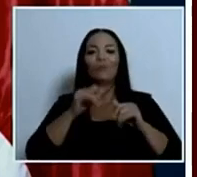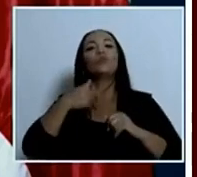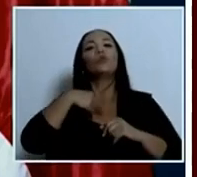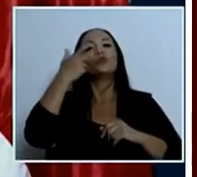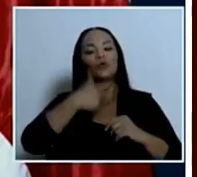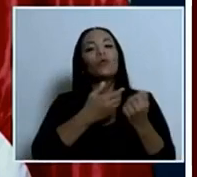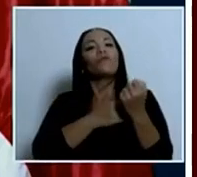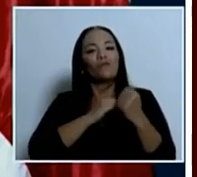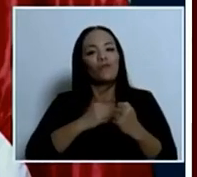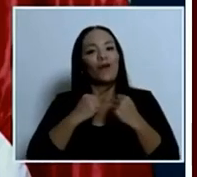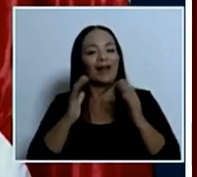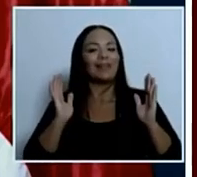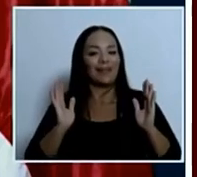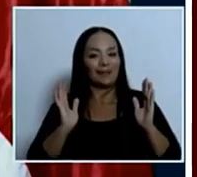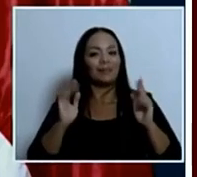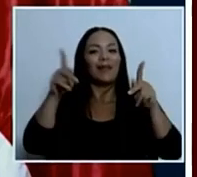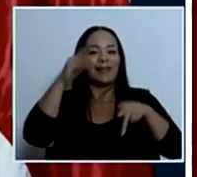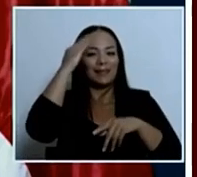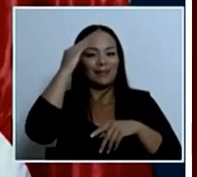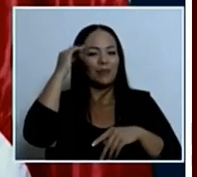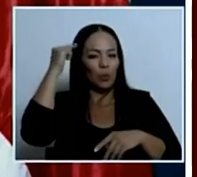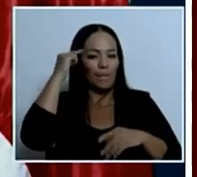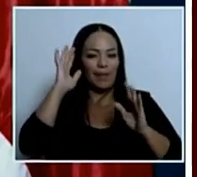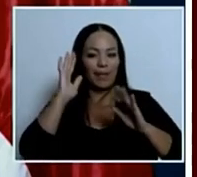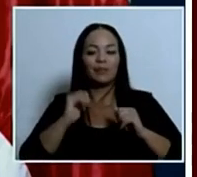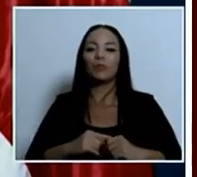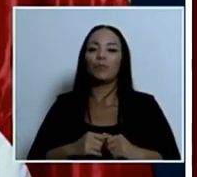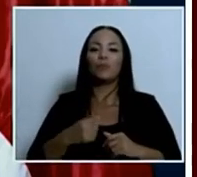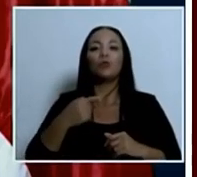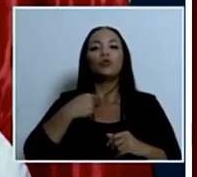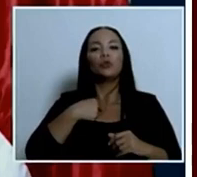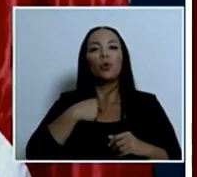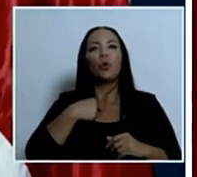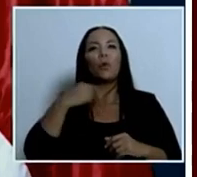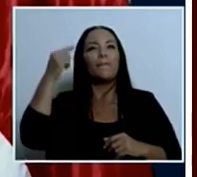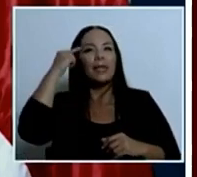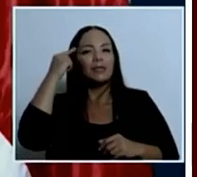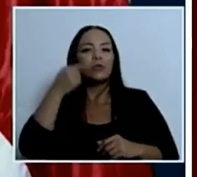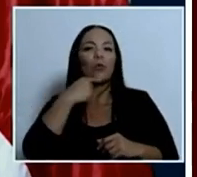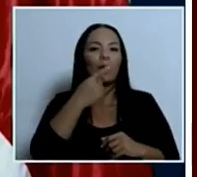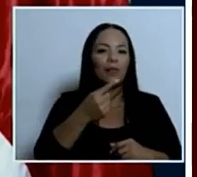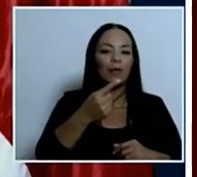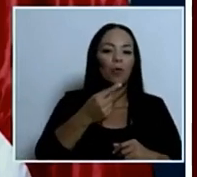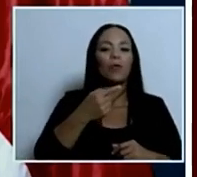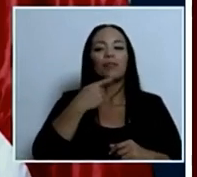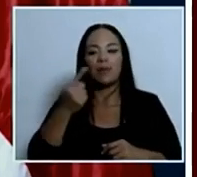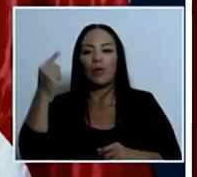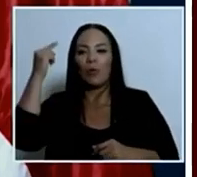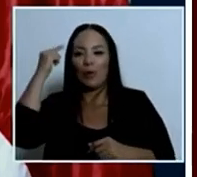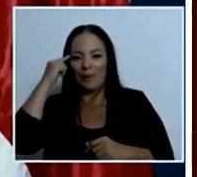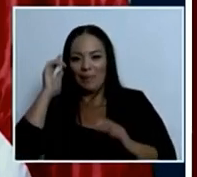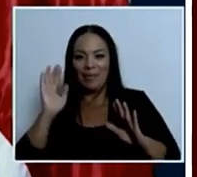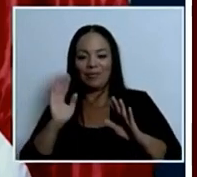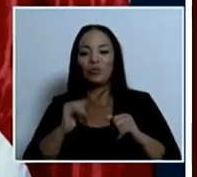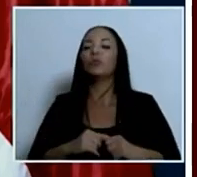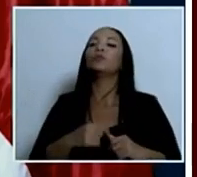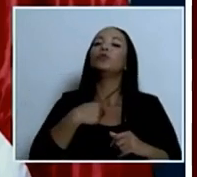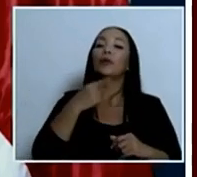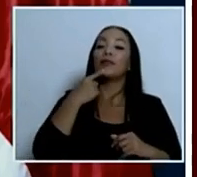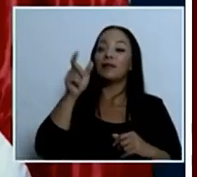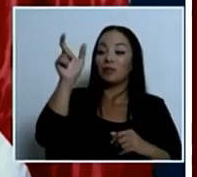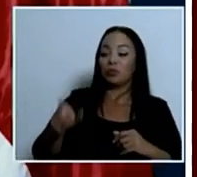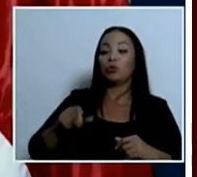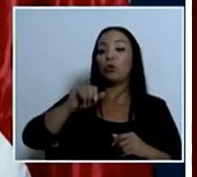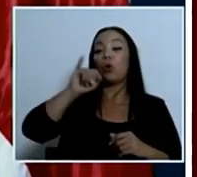y la gente sabe lo que yo pienso y pienso lo que digo y digo lo que pienso yo he dicho que a doña Jocelyn la